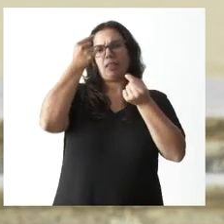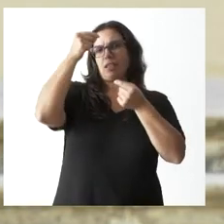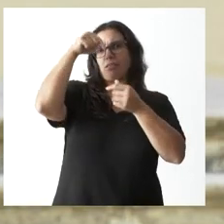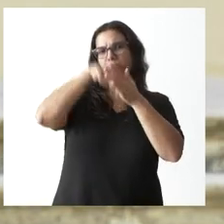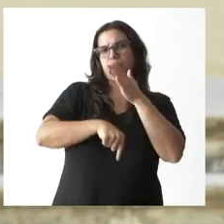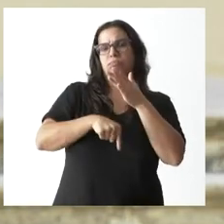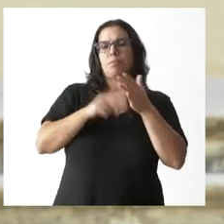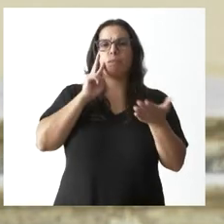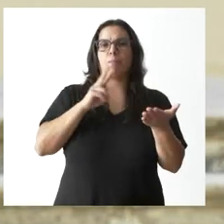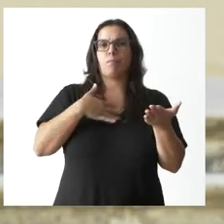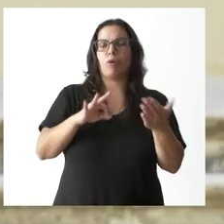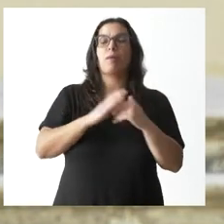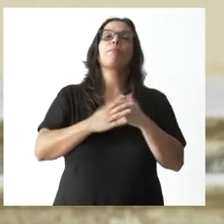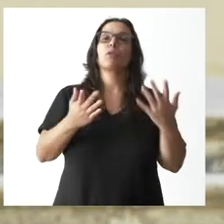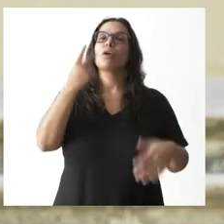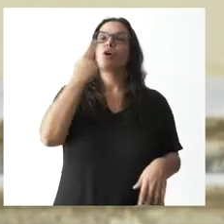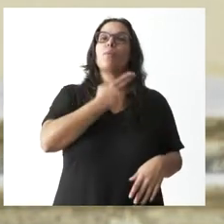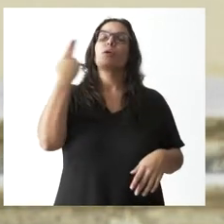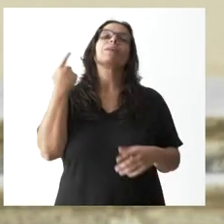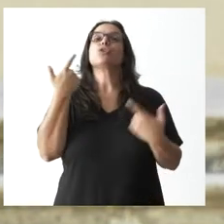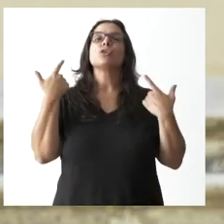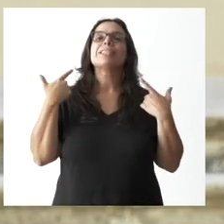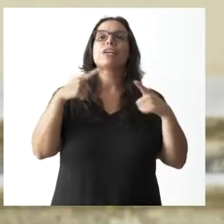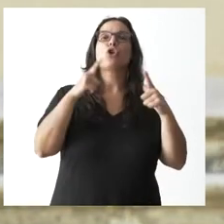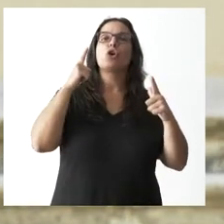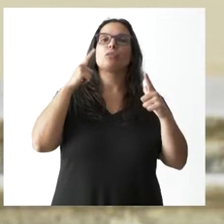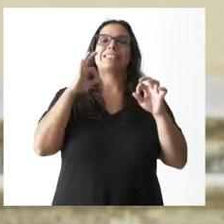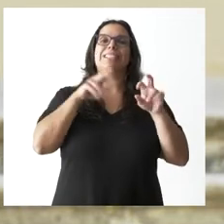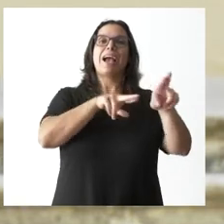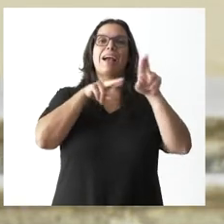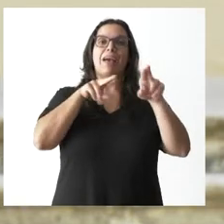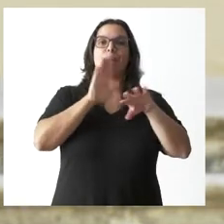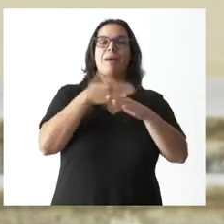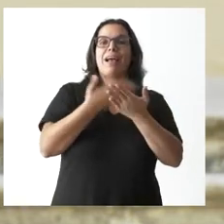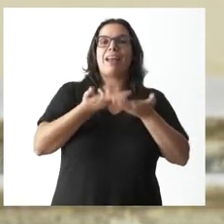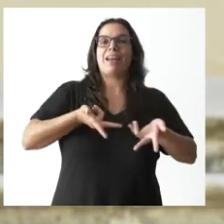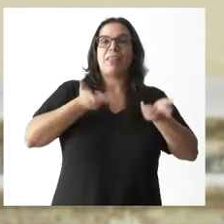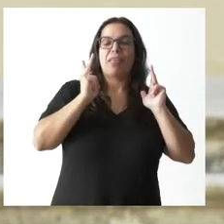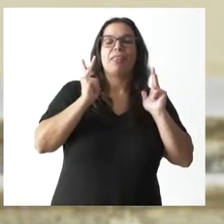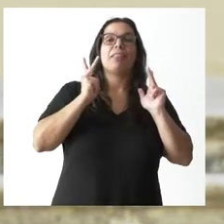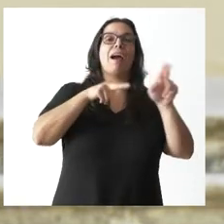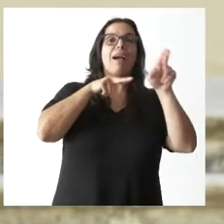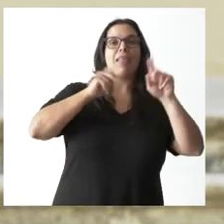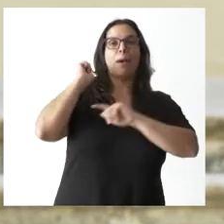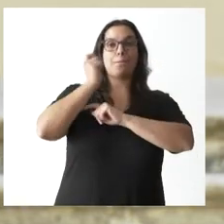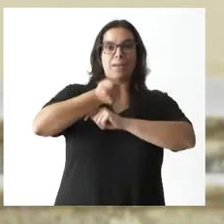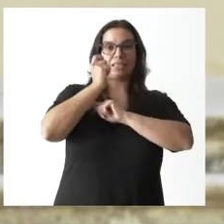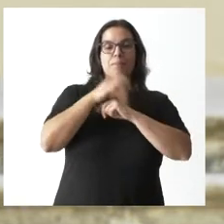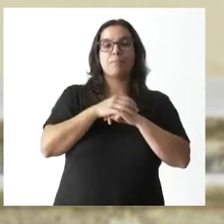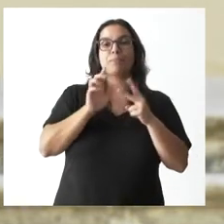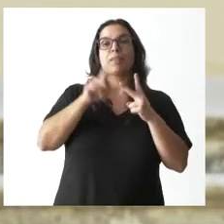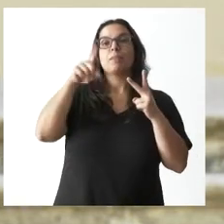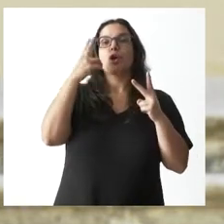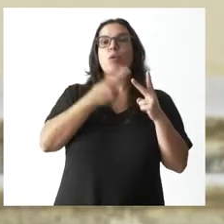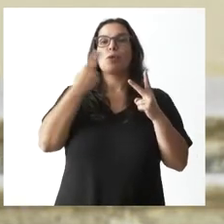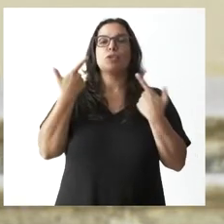Compromiso con el sector cinegético, con las licencias de caza y pesca. Compromiso con el sector